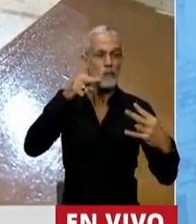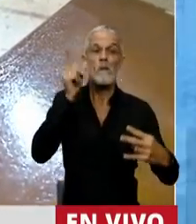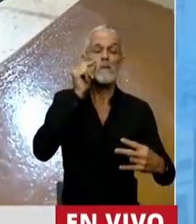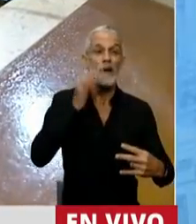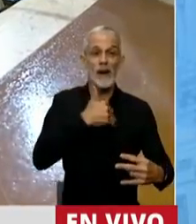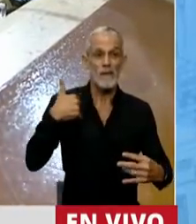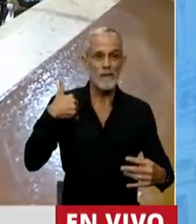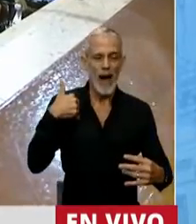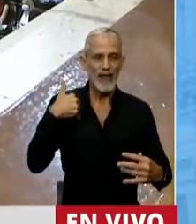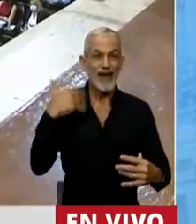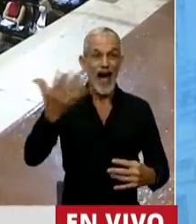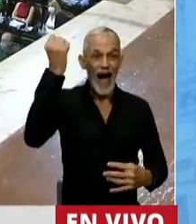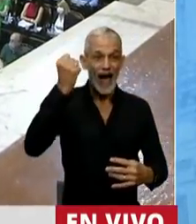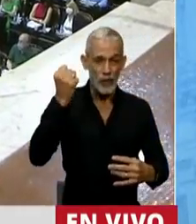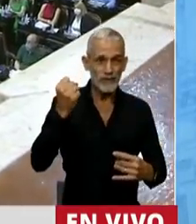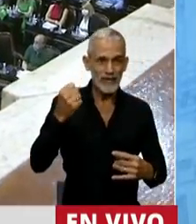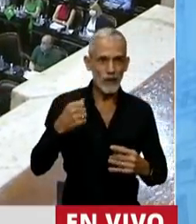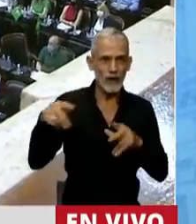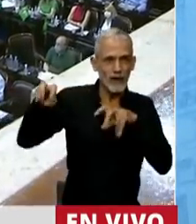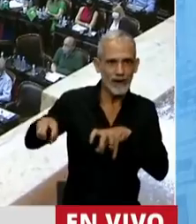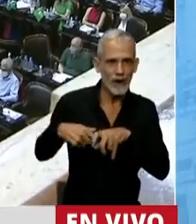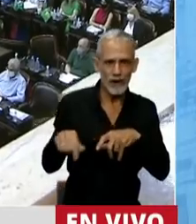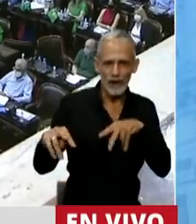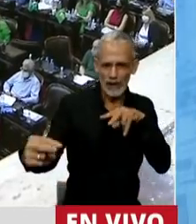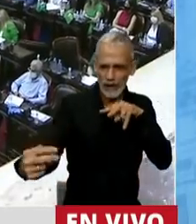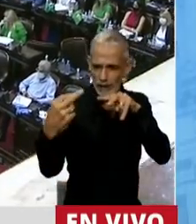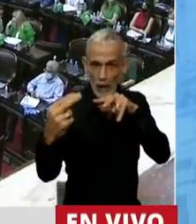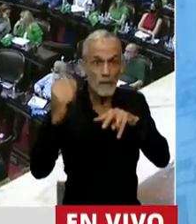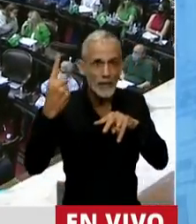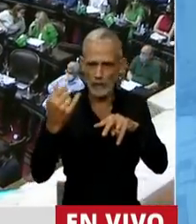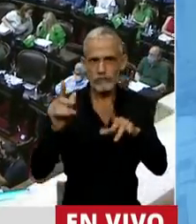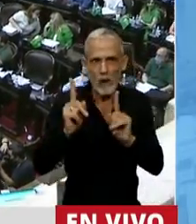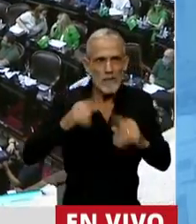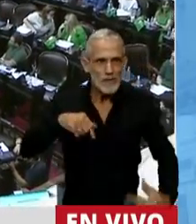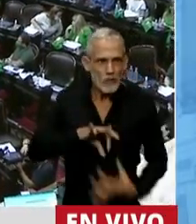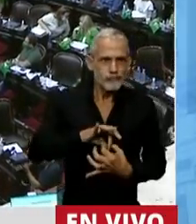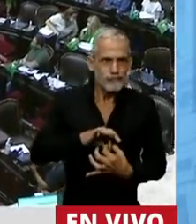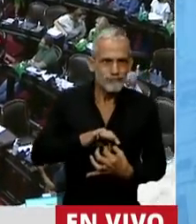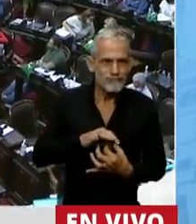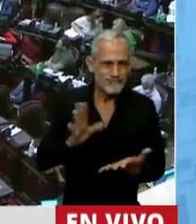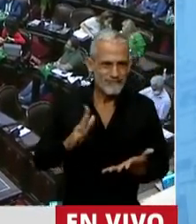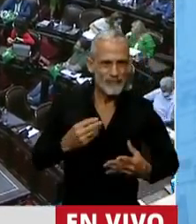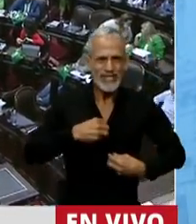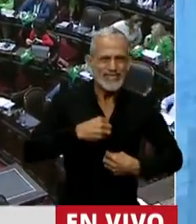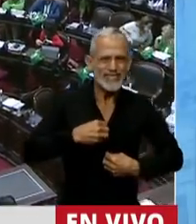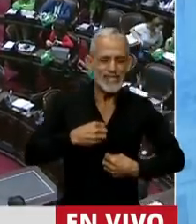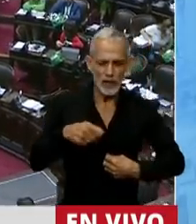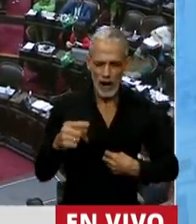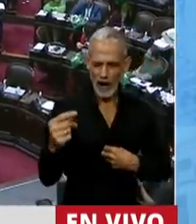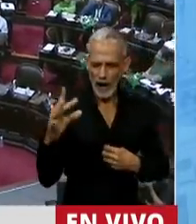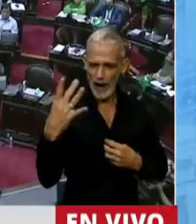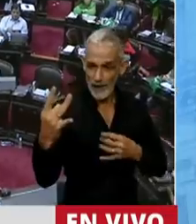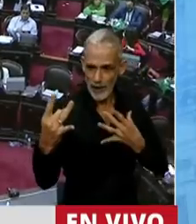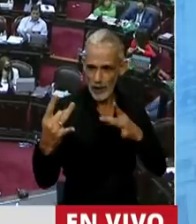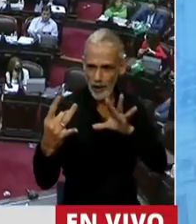padre y una madre adoptivo tienen con su hijo. Esa mirada en la que íntimamente sienten que se eligieron